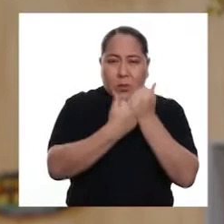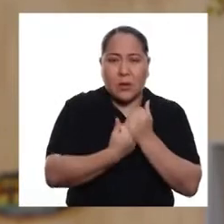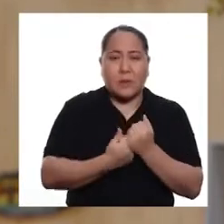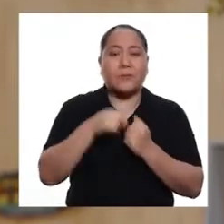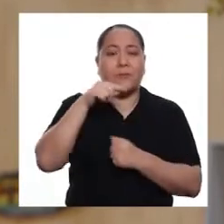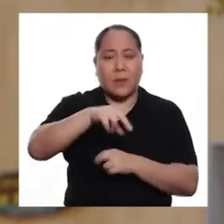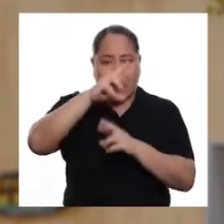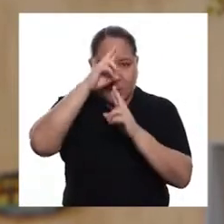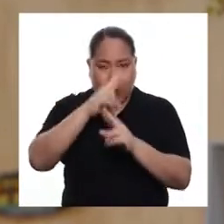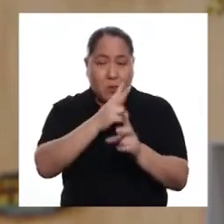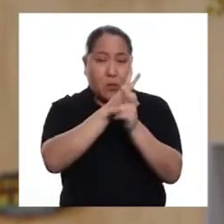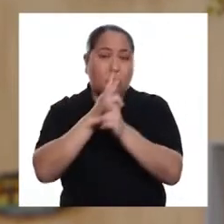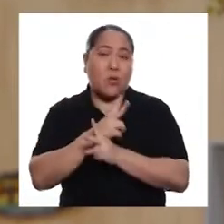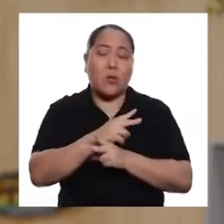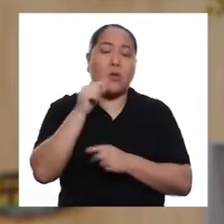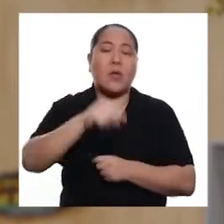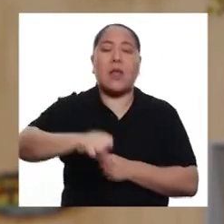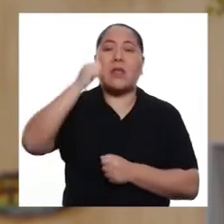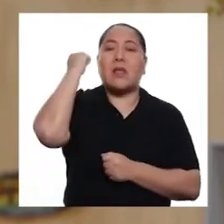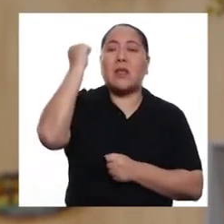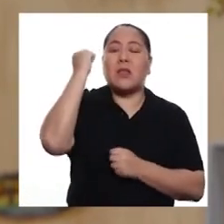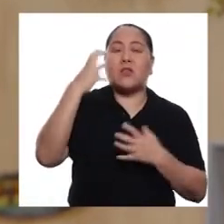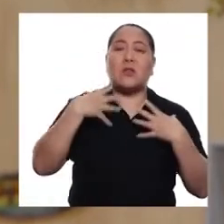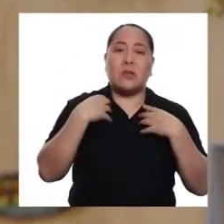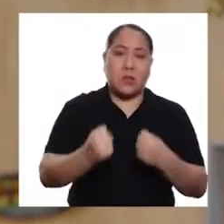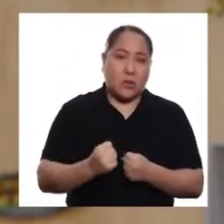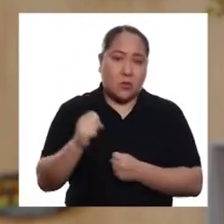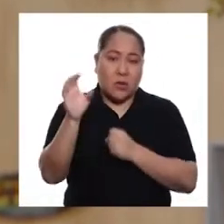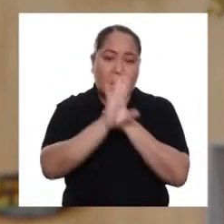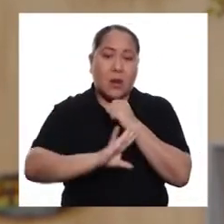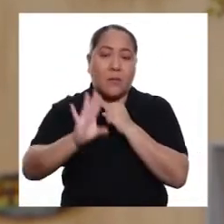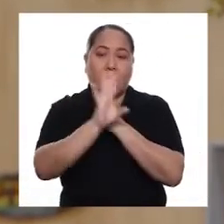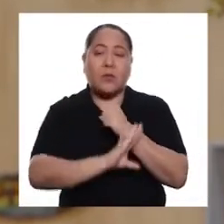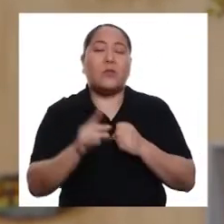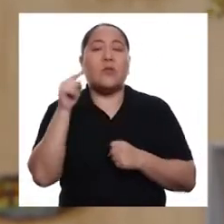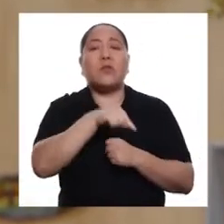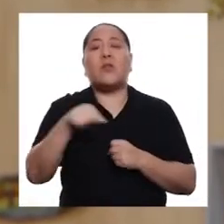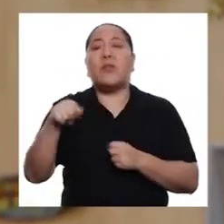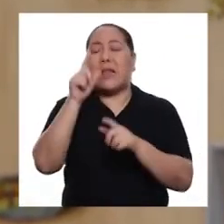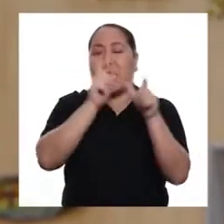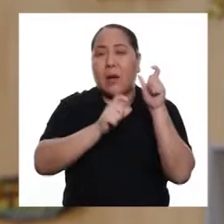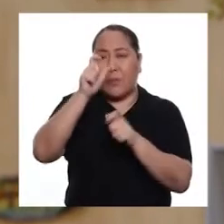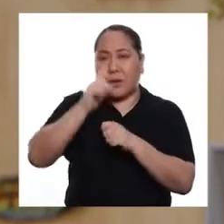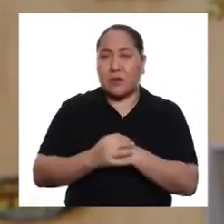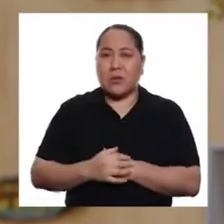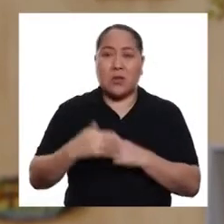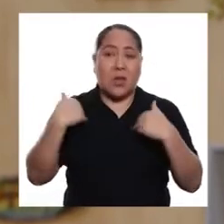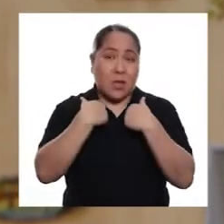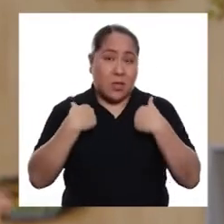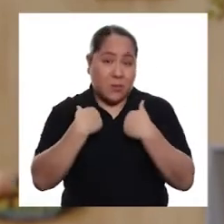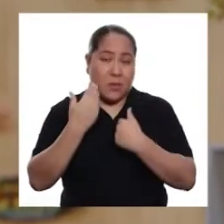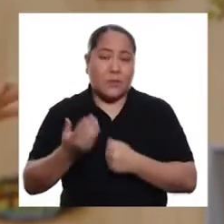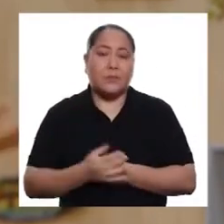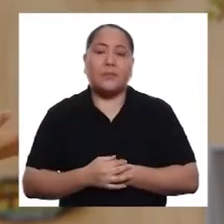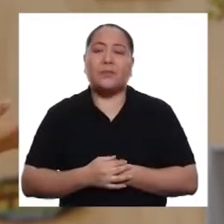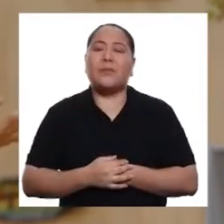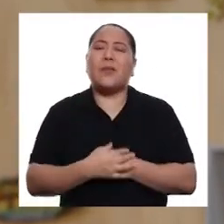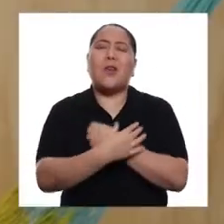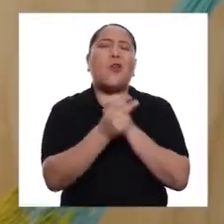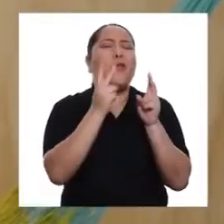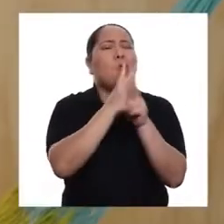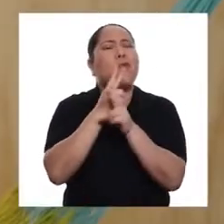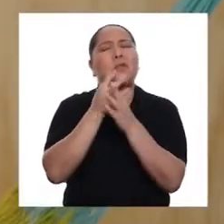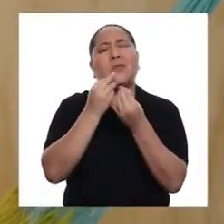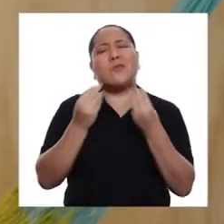contribuir al respeto y cuidado del derecho a la salud y a la protección de las personas y los animales.